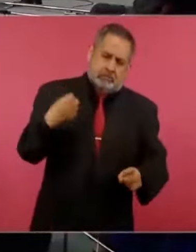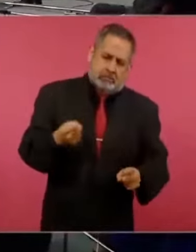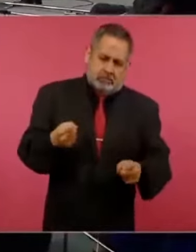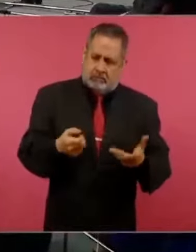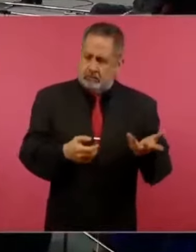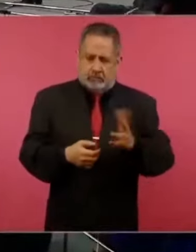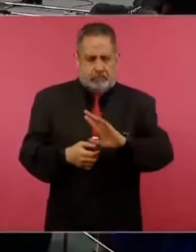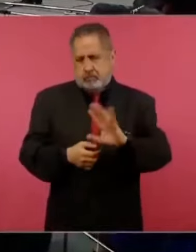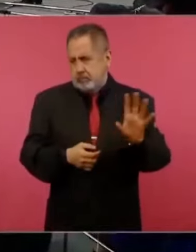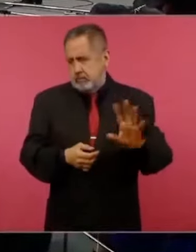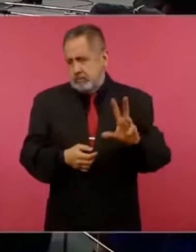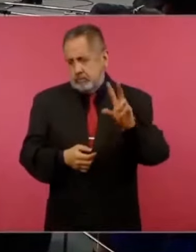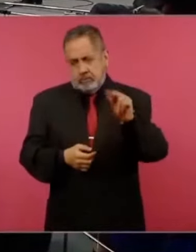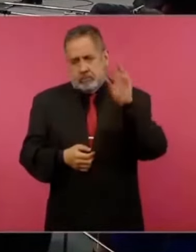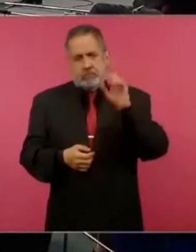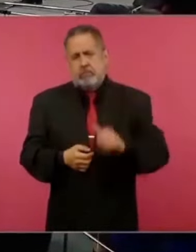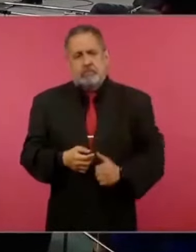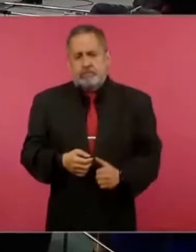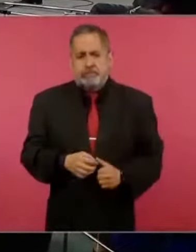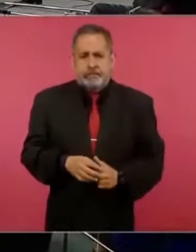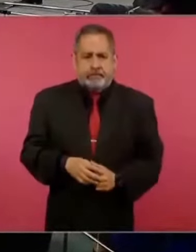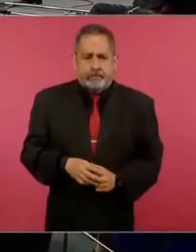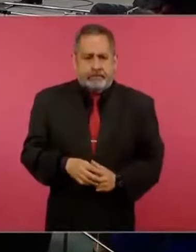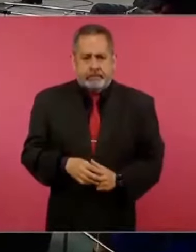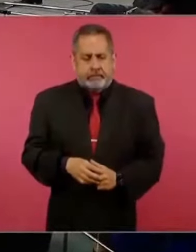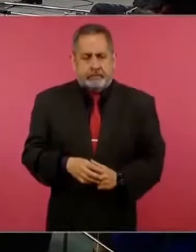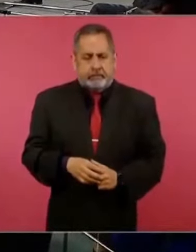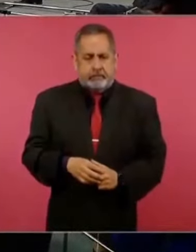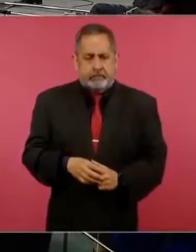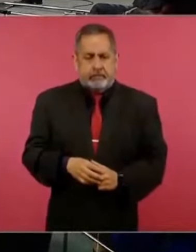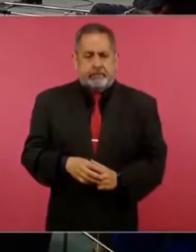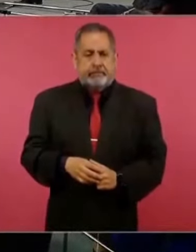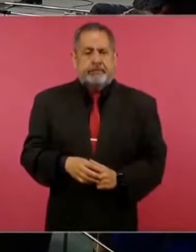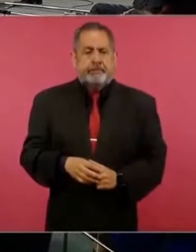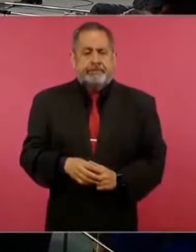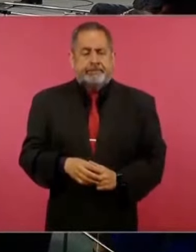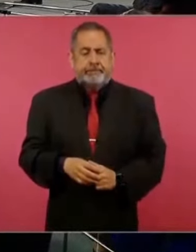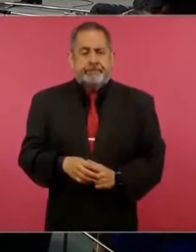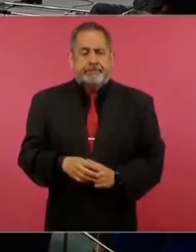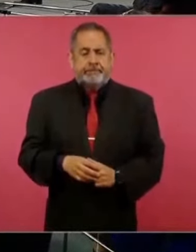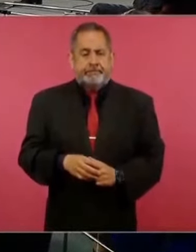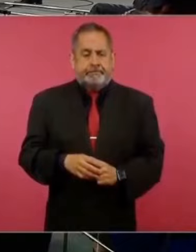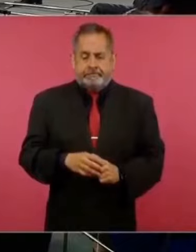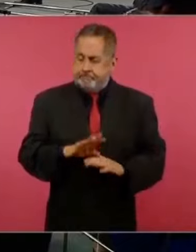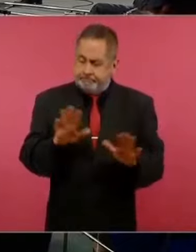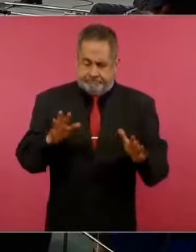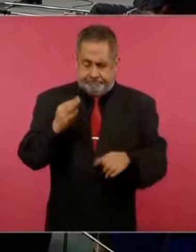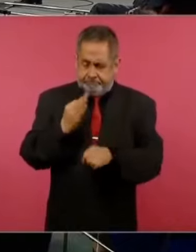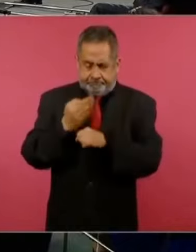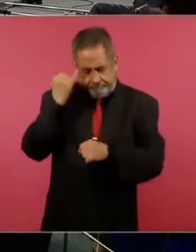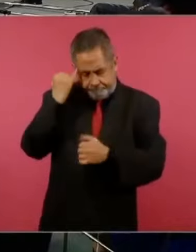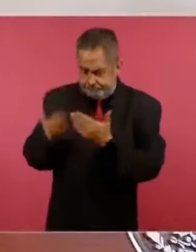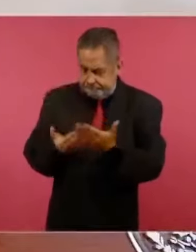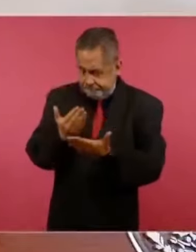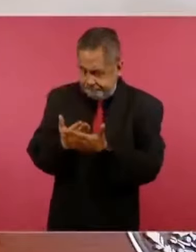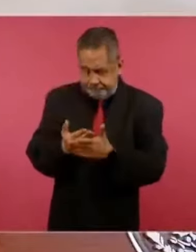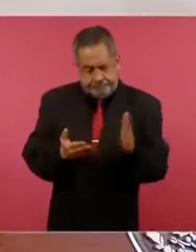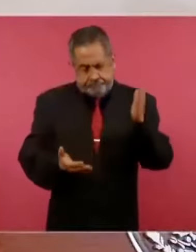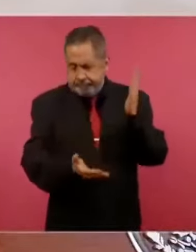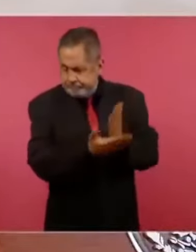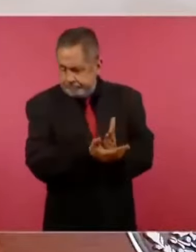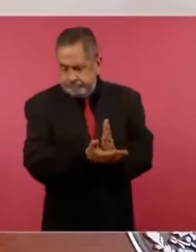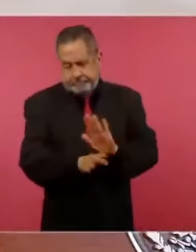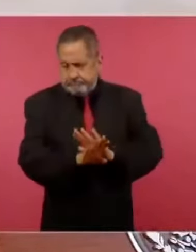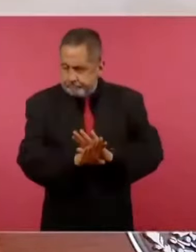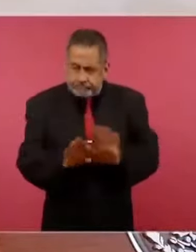es lo que se está planteando, y es